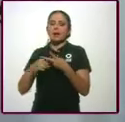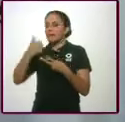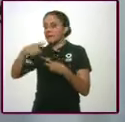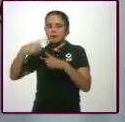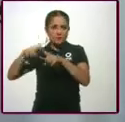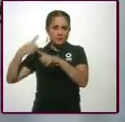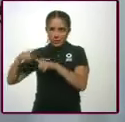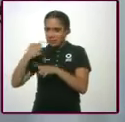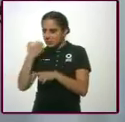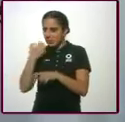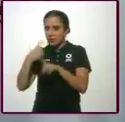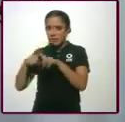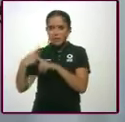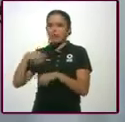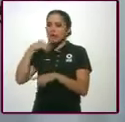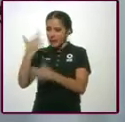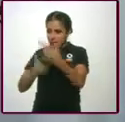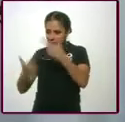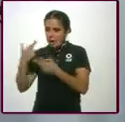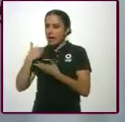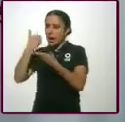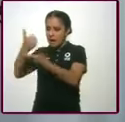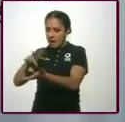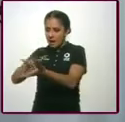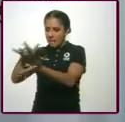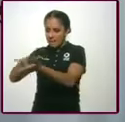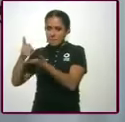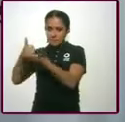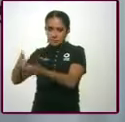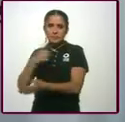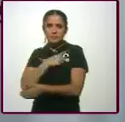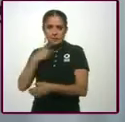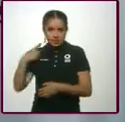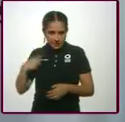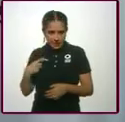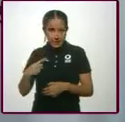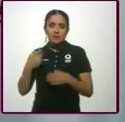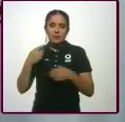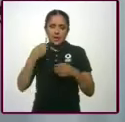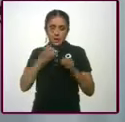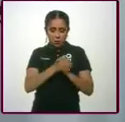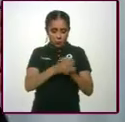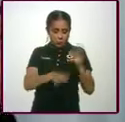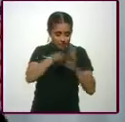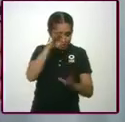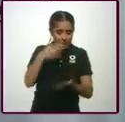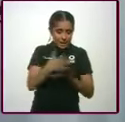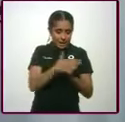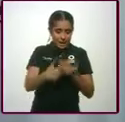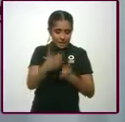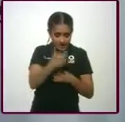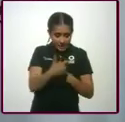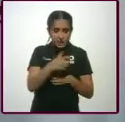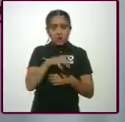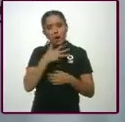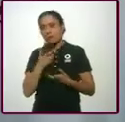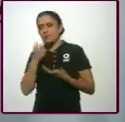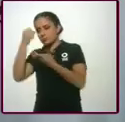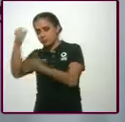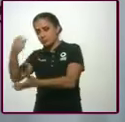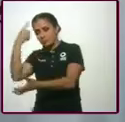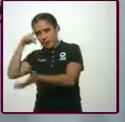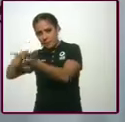como de pronósticos, que los recursos que se generen vayan a la asistencia pública y que el presidente tenga un recurso